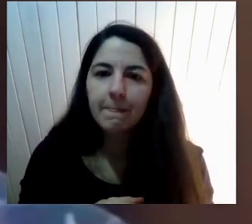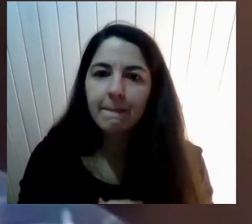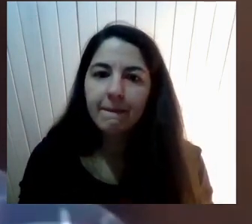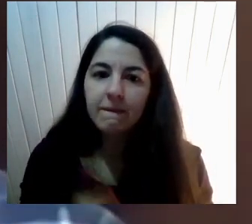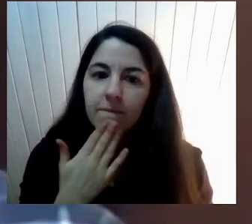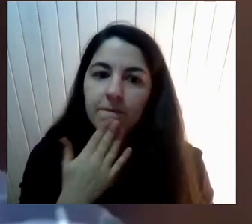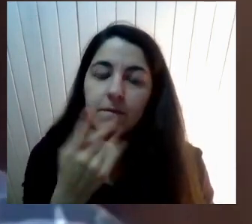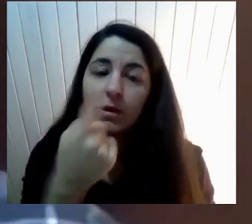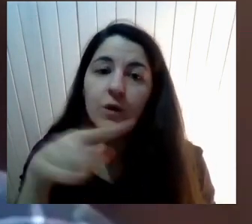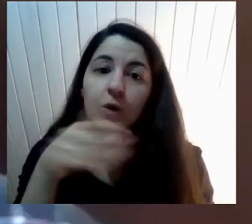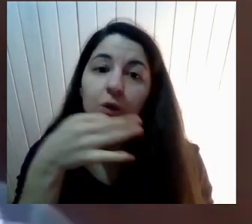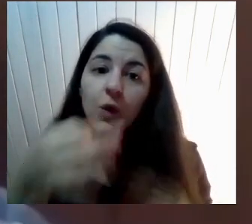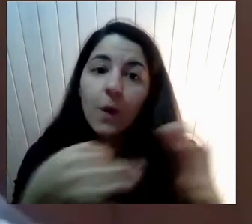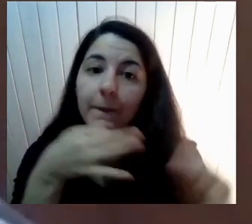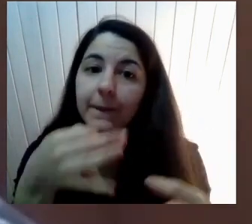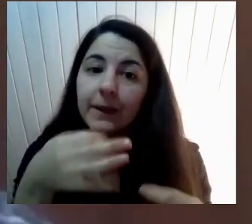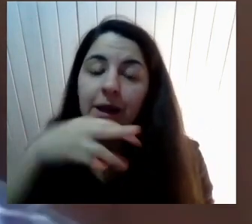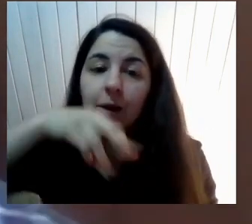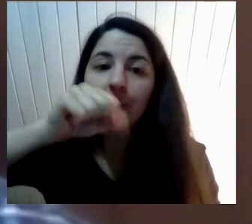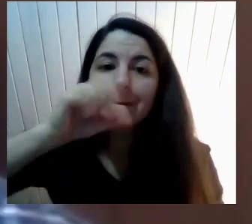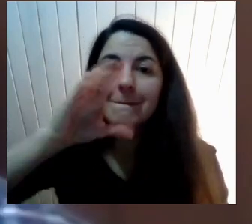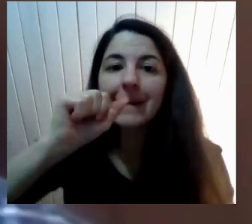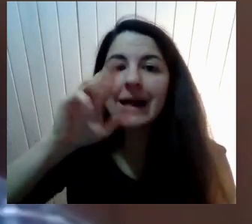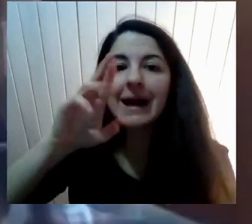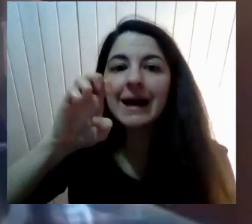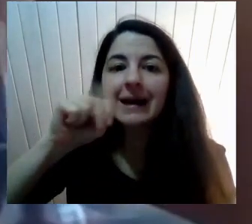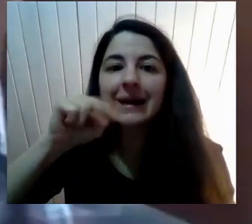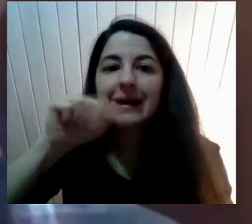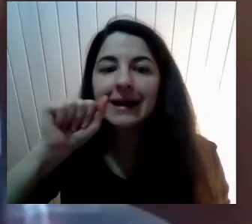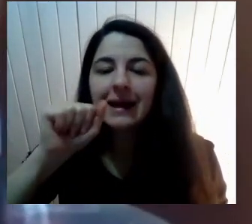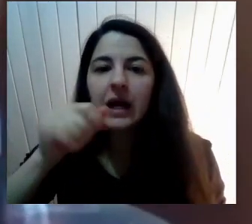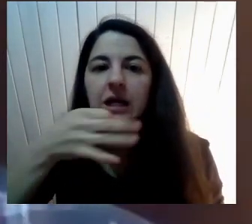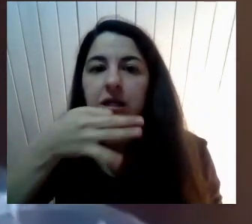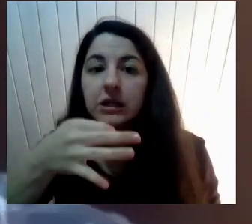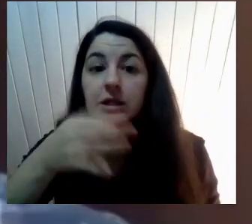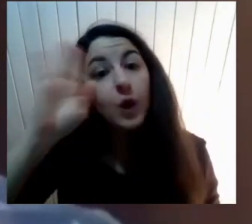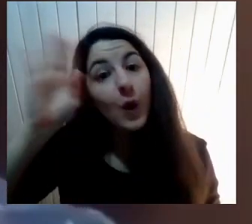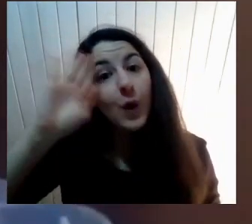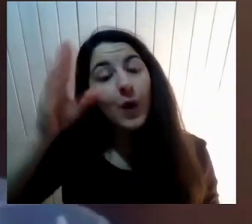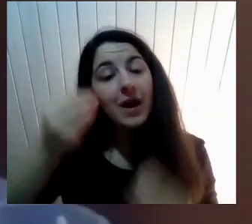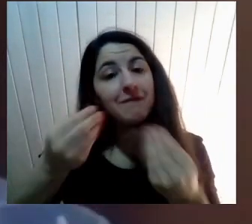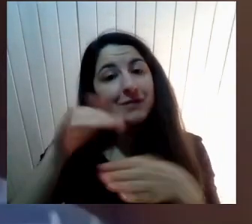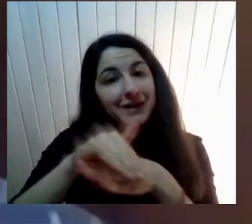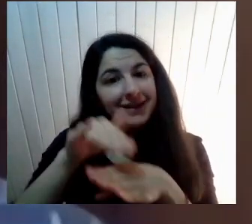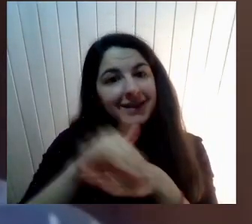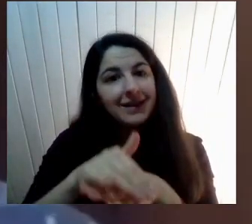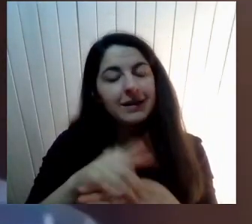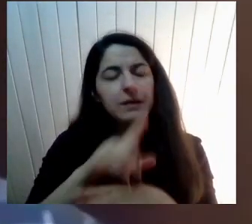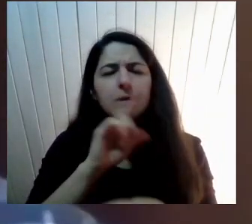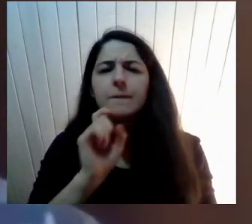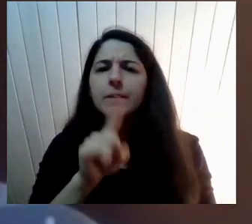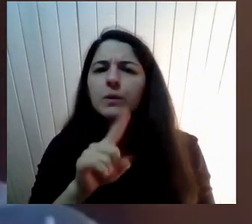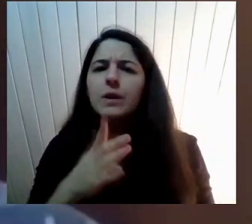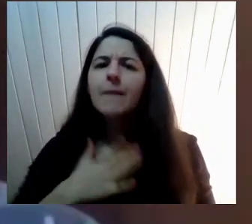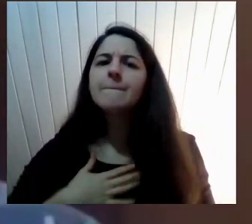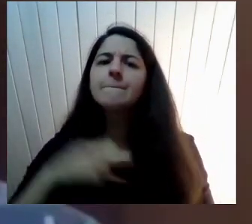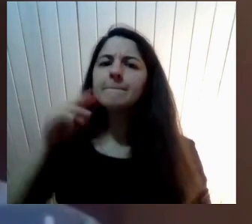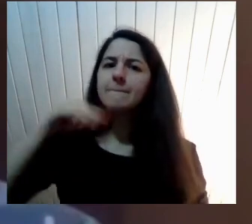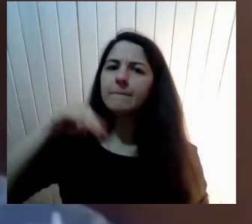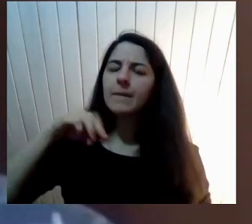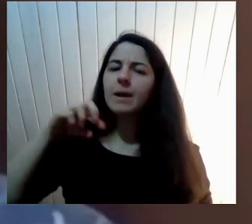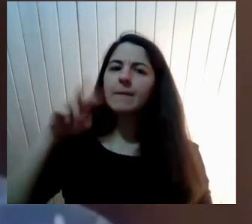comentario De Macarena O Tárola Dice Hola buenas tardes Tengo la siguiente pregunta Mi madre es profesora En un colegio conservador